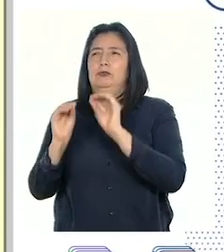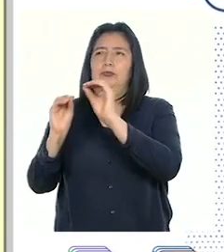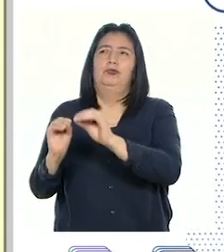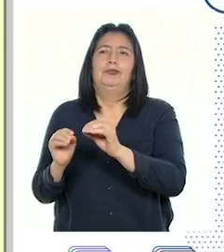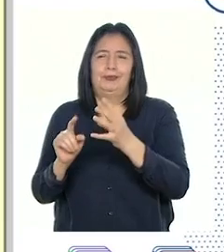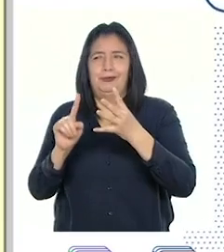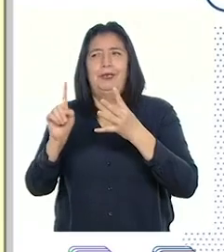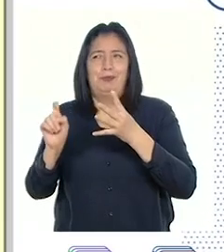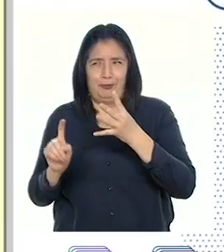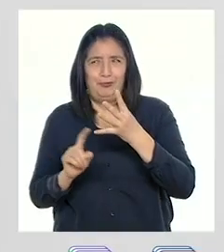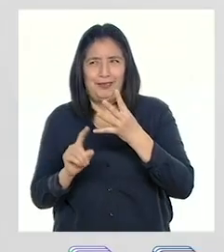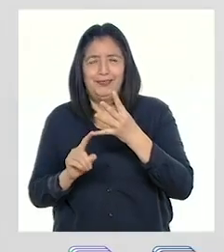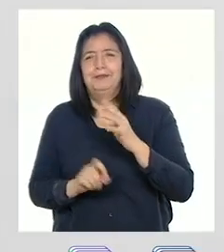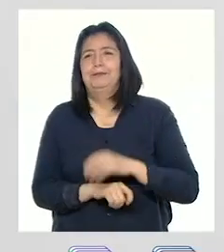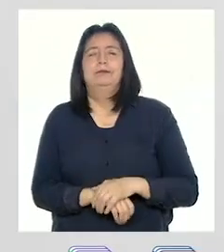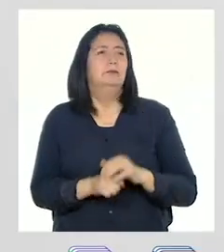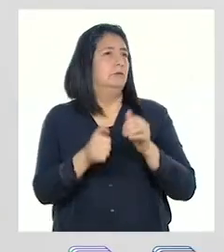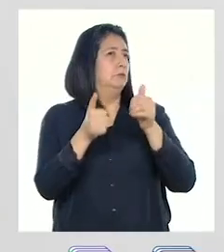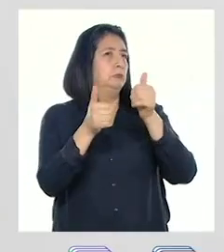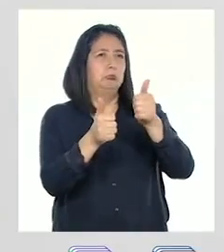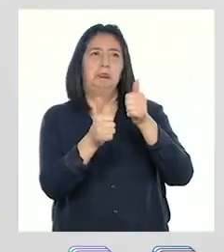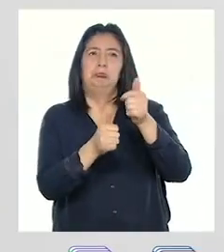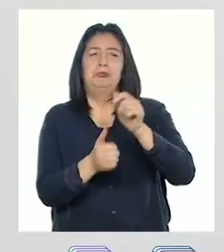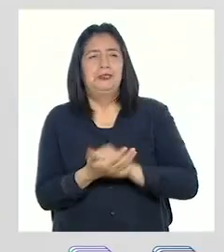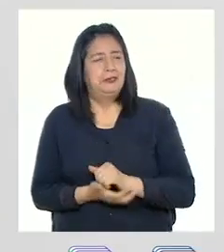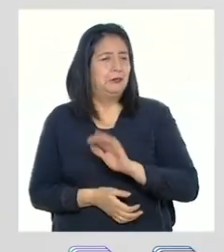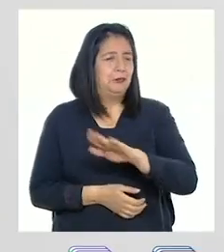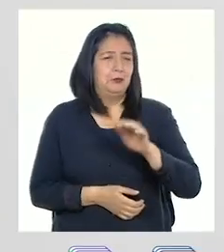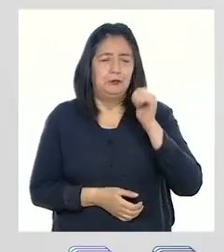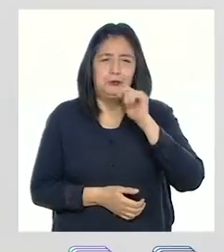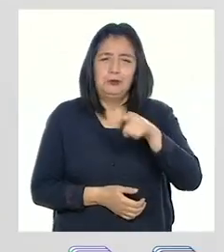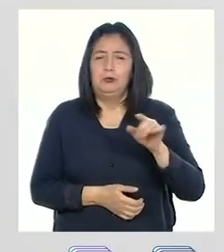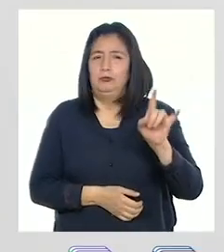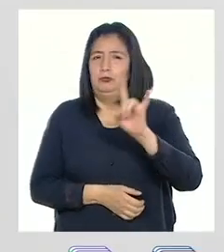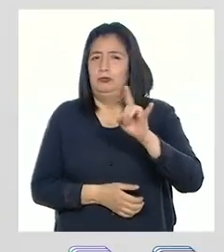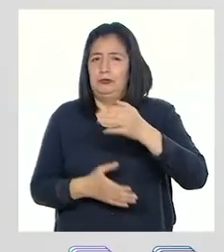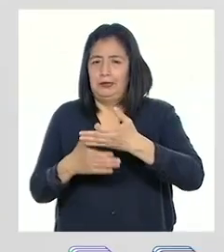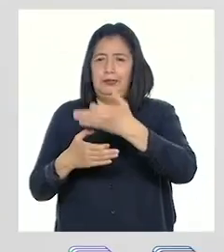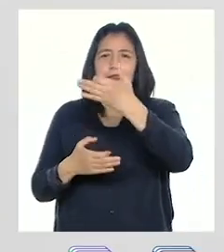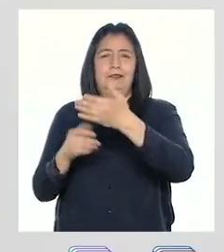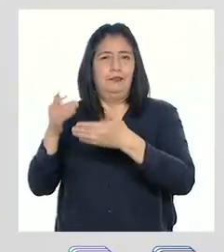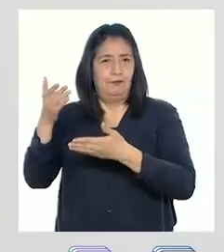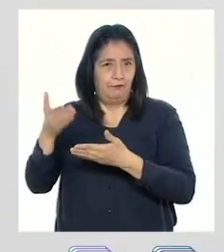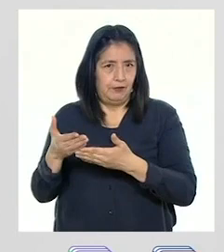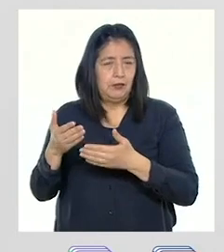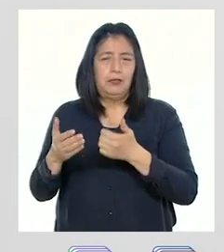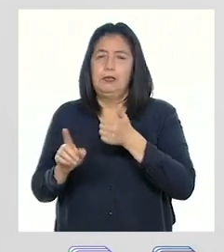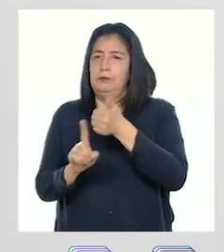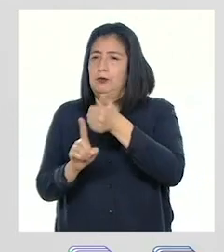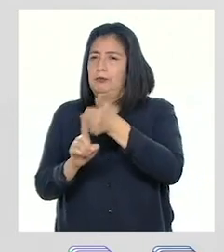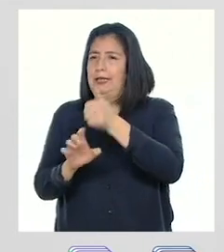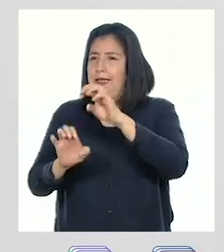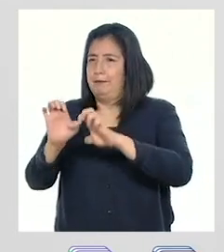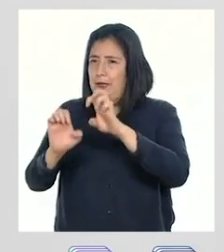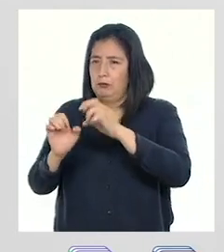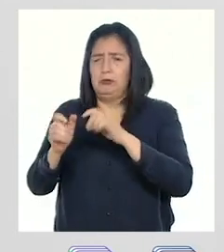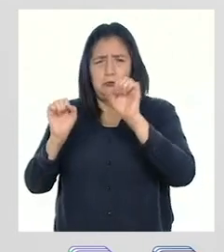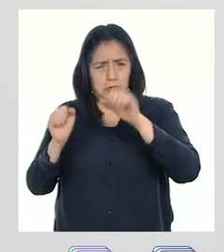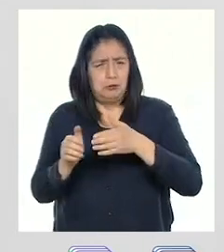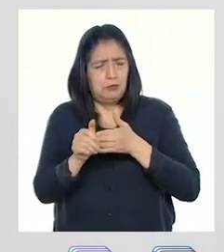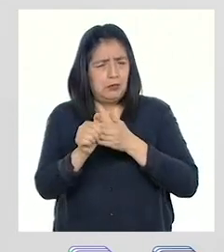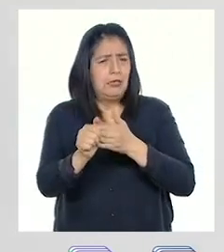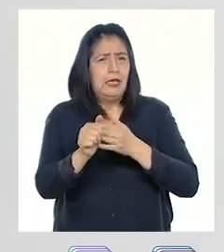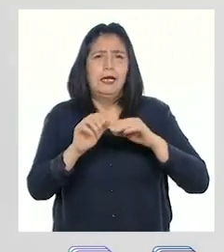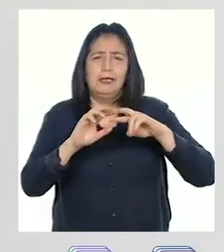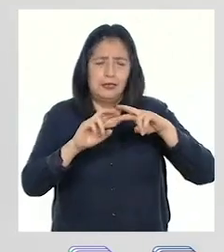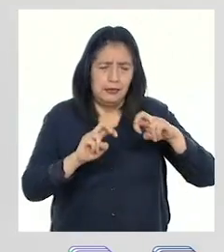proponer sus propios criterios. ¡Excelente, chicas y chicos! Usar la ficha de autoevaluación guiará a la